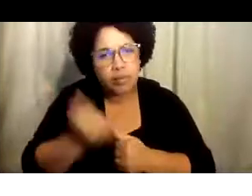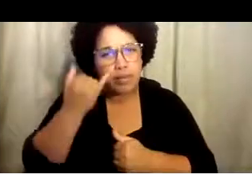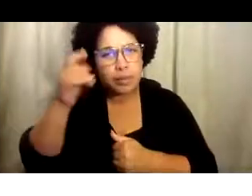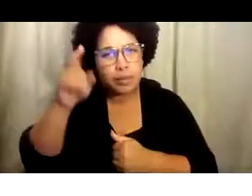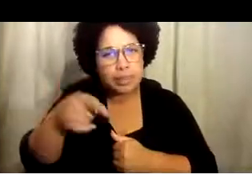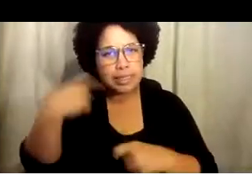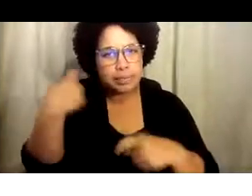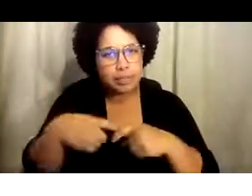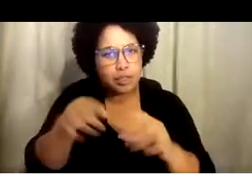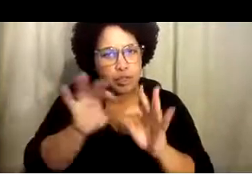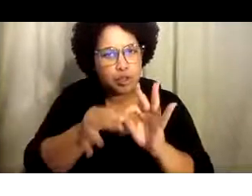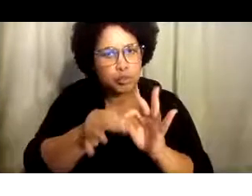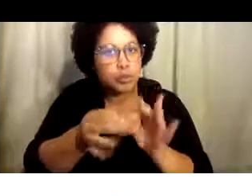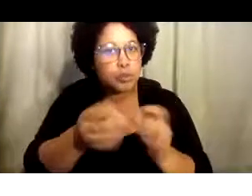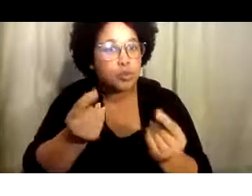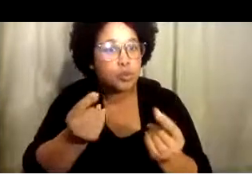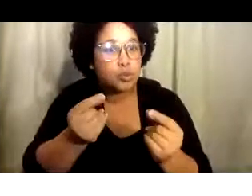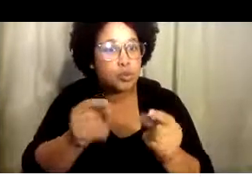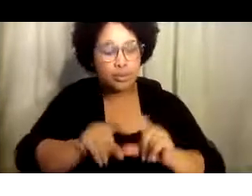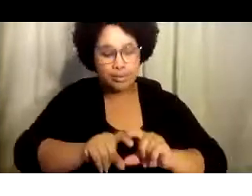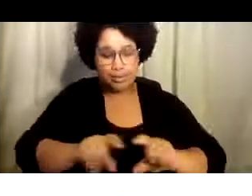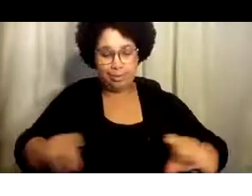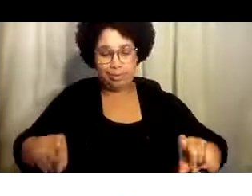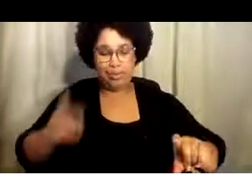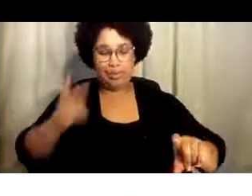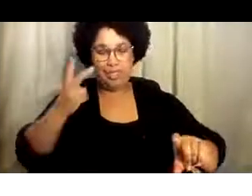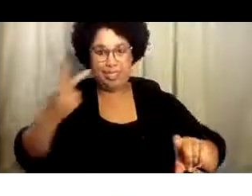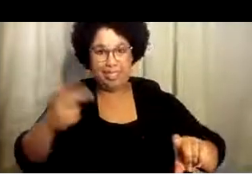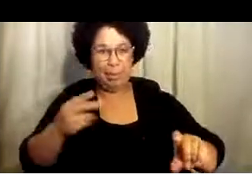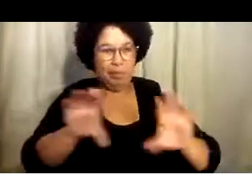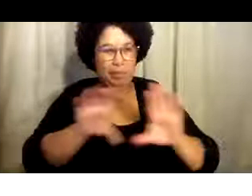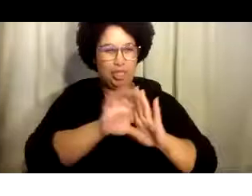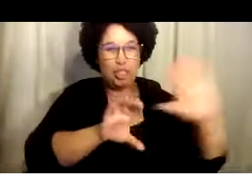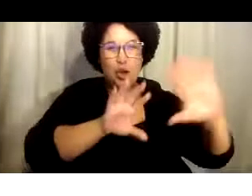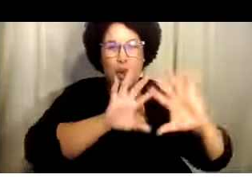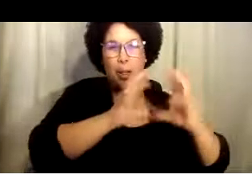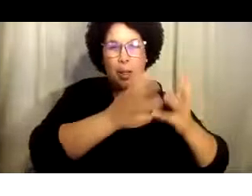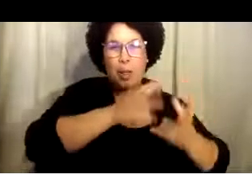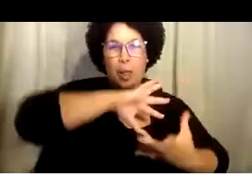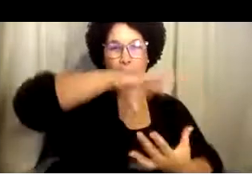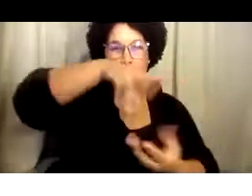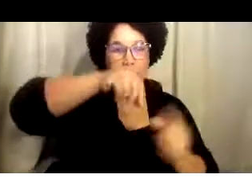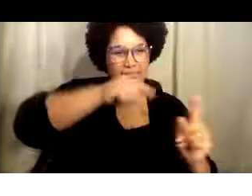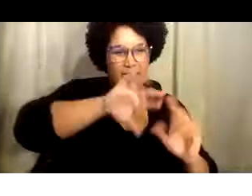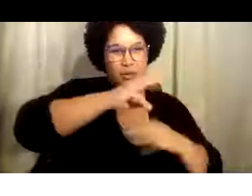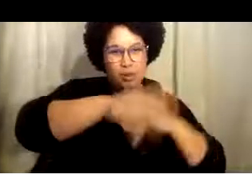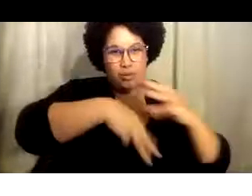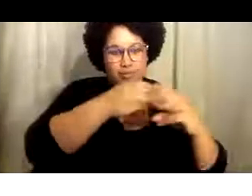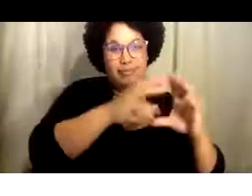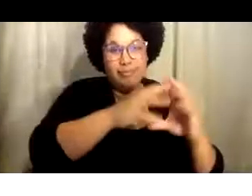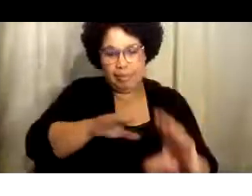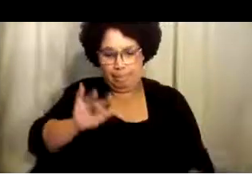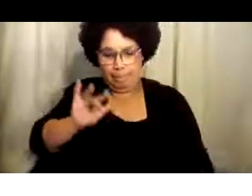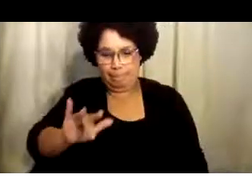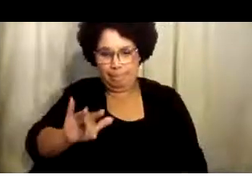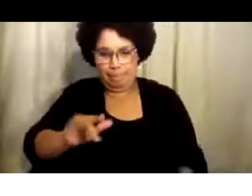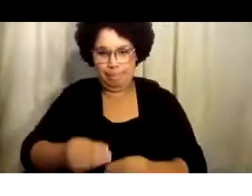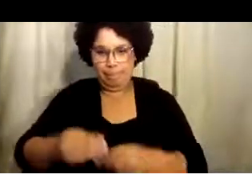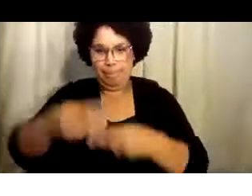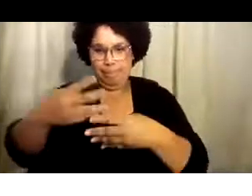Para aquellos que necesiten interpretación en español, por favor seleccione el icono con un globo en la parte inferior de su pantalla que diga